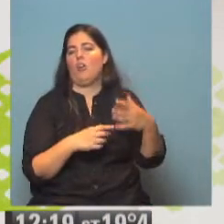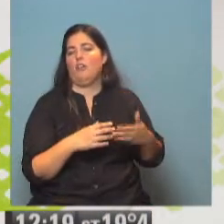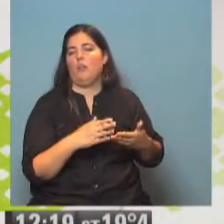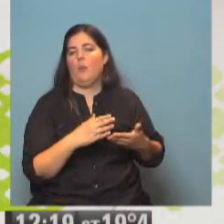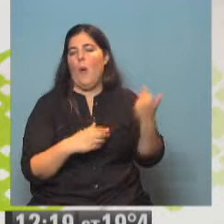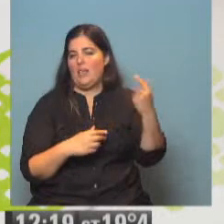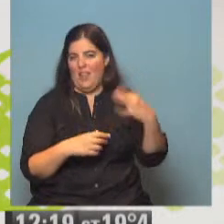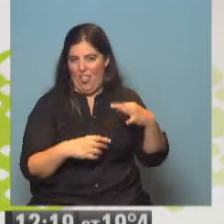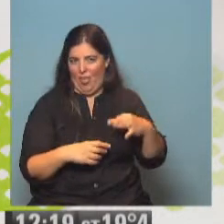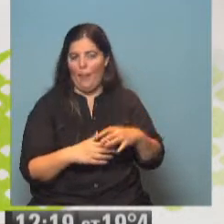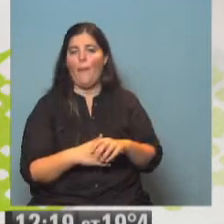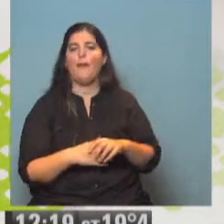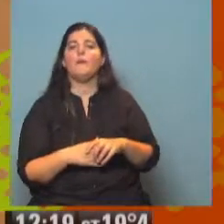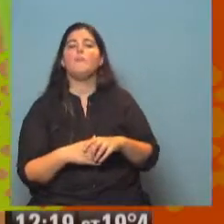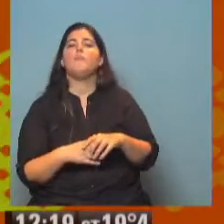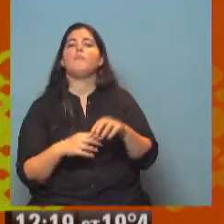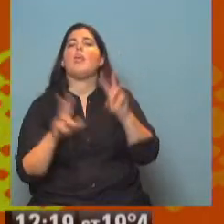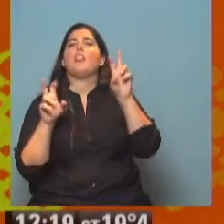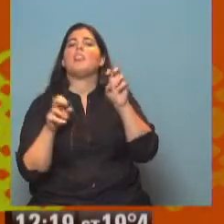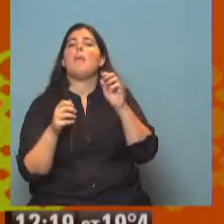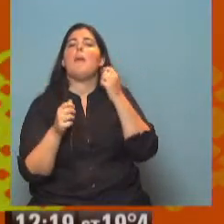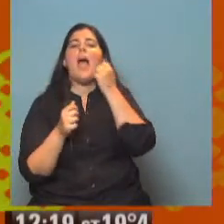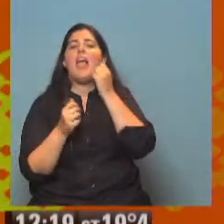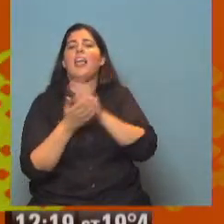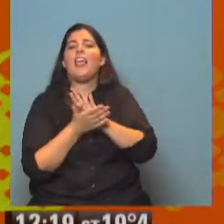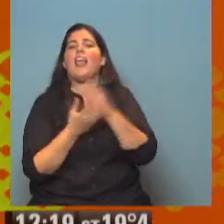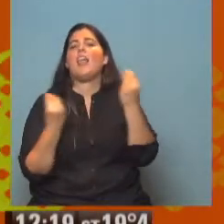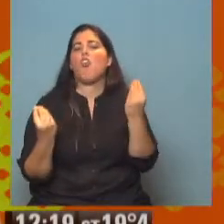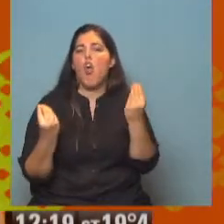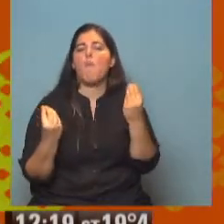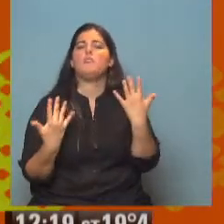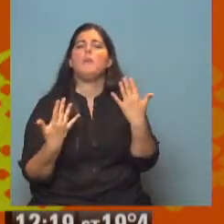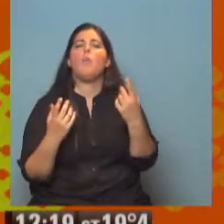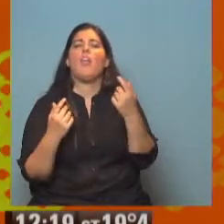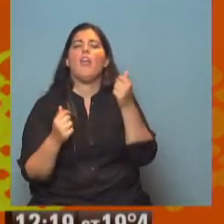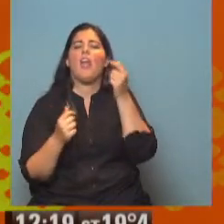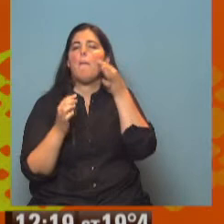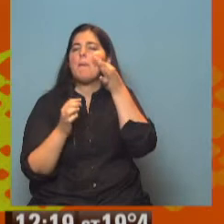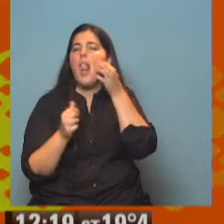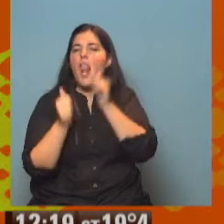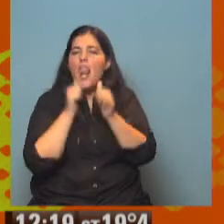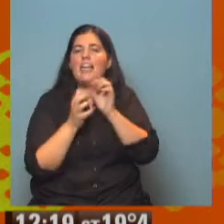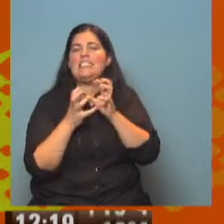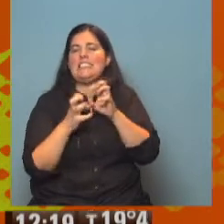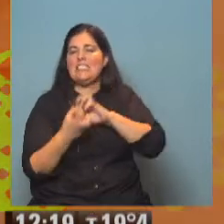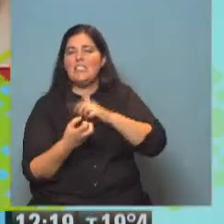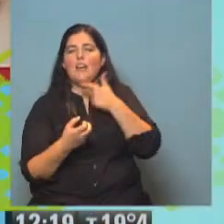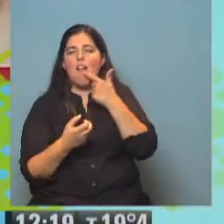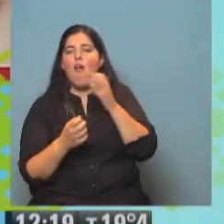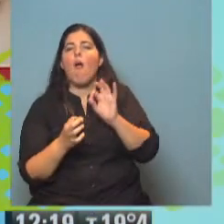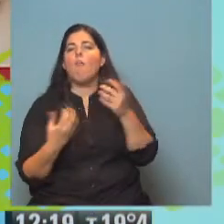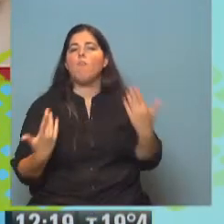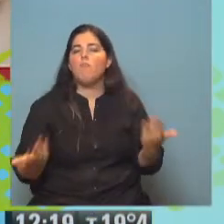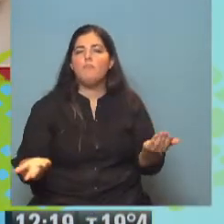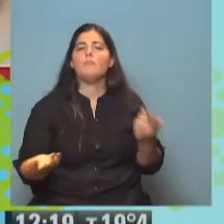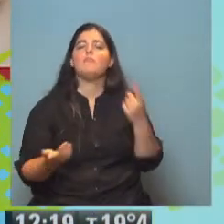ir a vaciarla. ¿Y cómo es el tema de la higiene? ¿Se puede infectar o se puede irritar la piel? Sí, si irrita la piel siempre tenemos